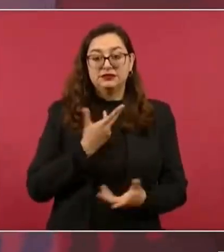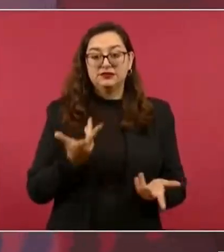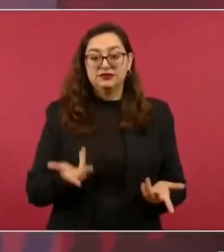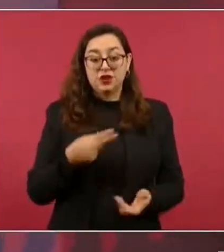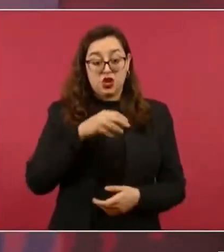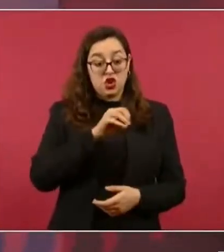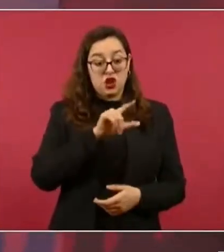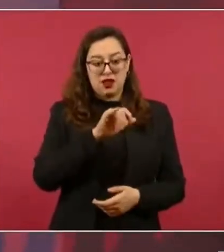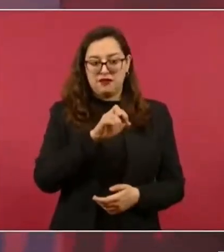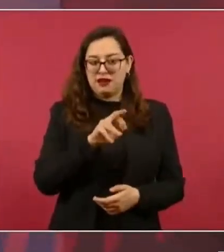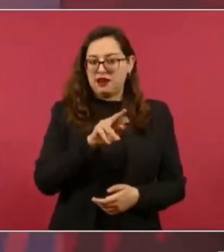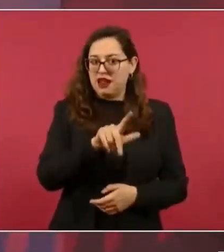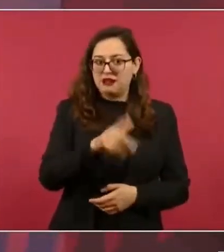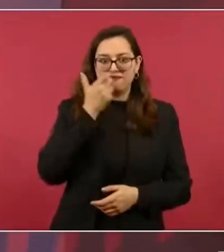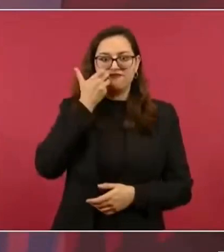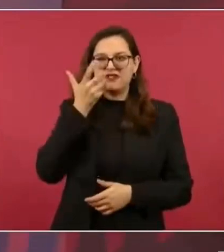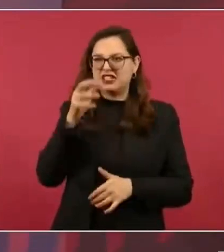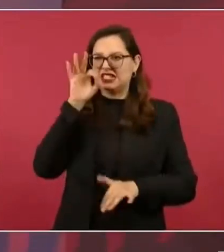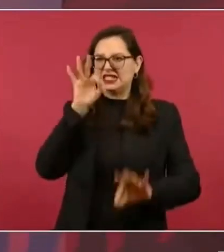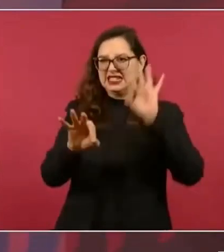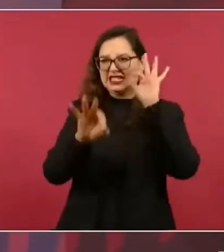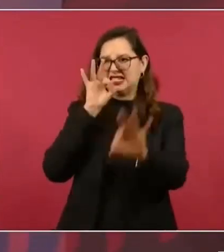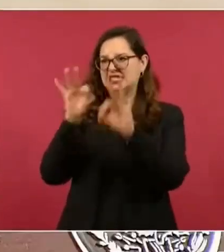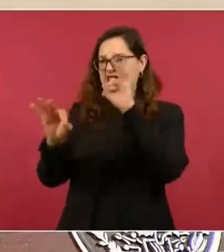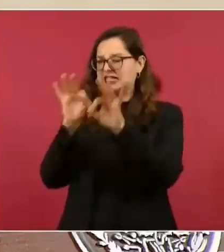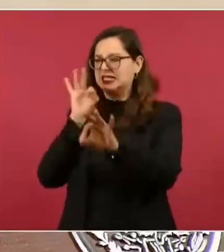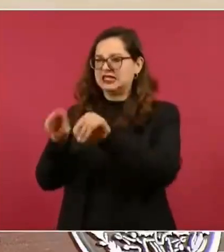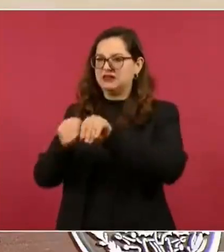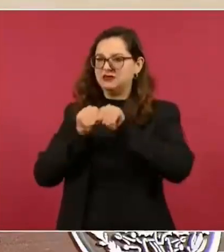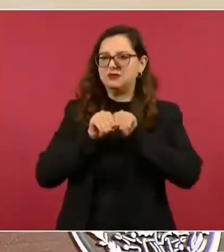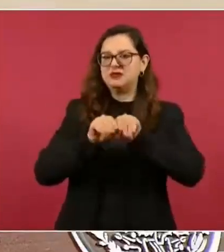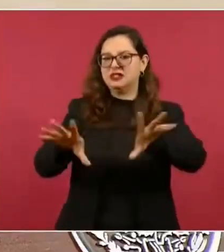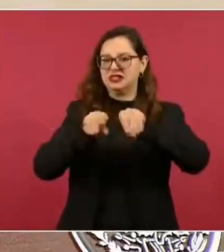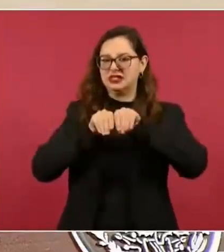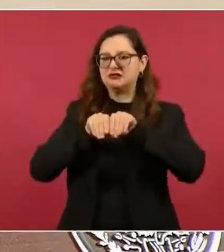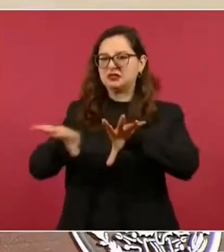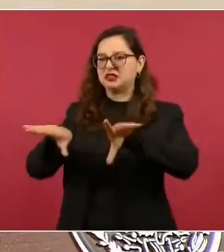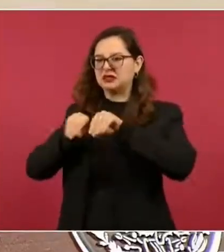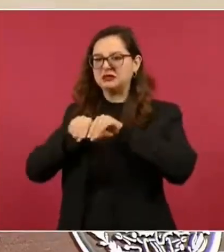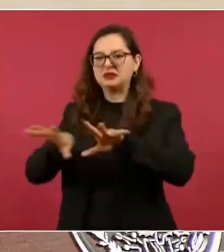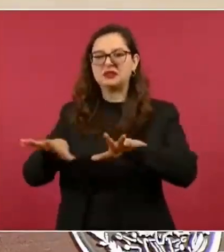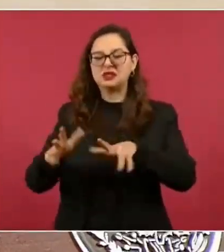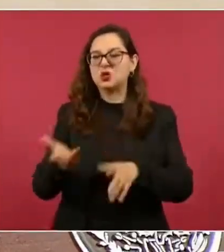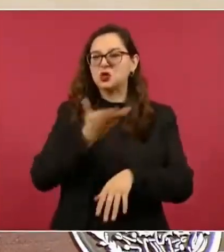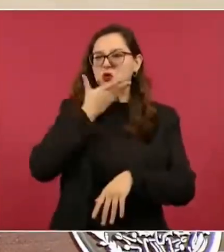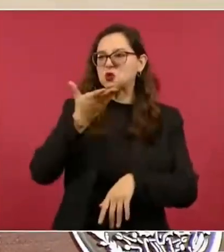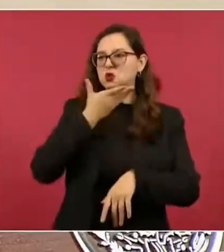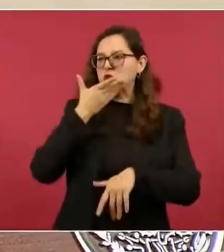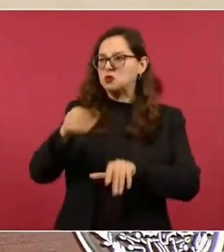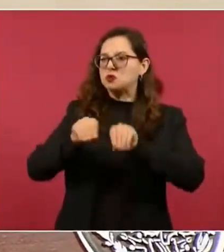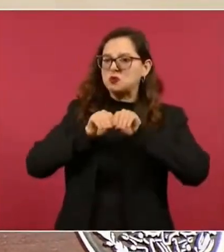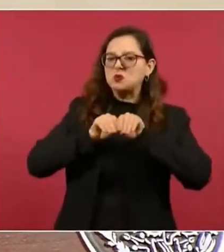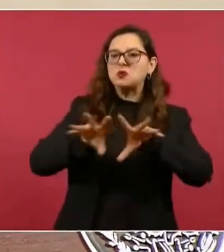ese sistema, esa forma de vida, ese estilo de vida,